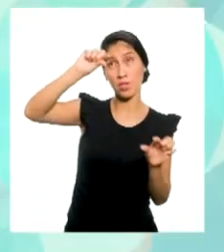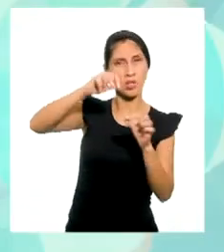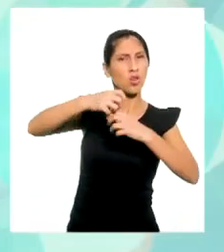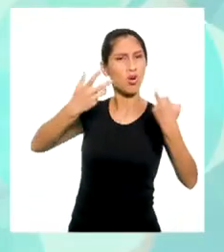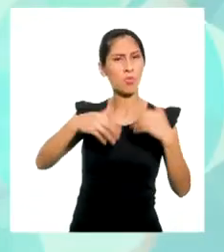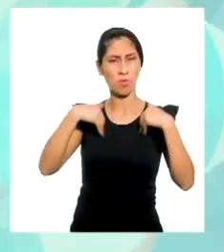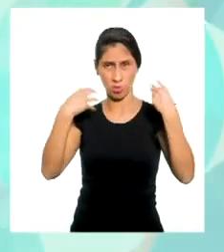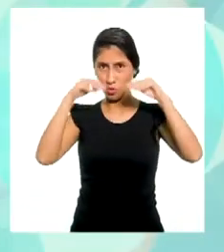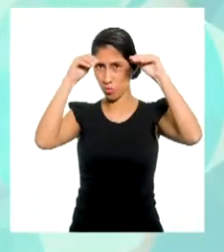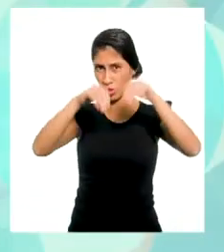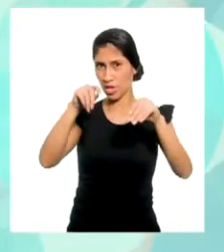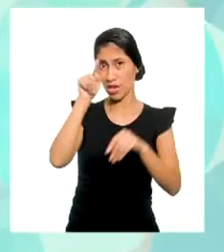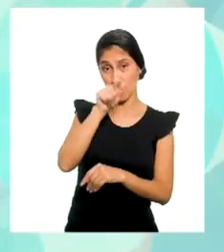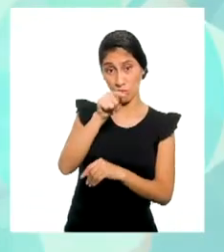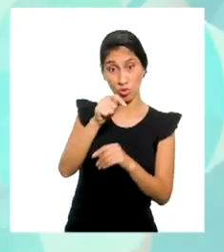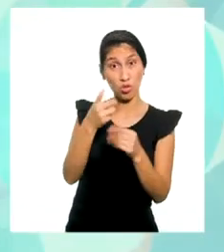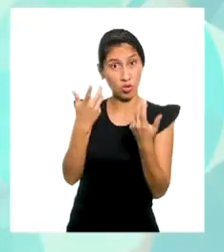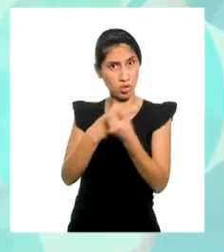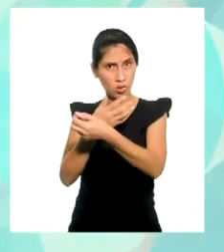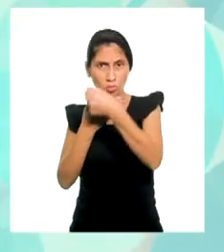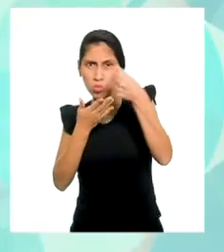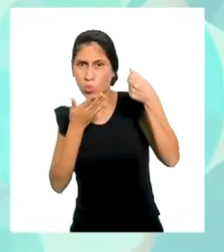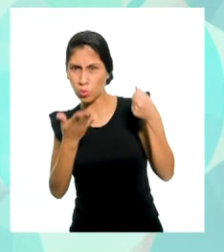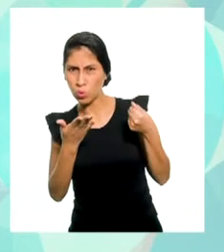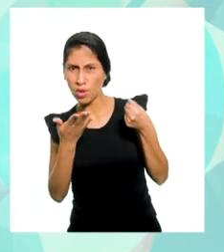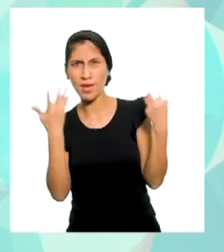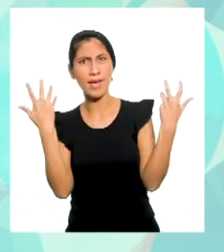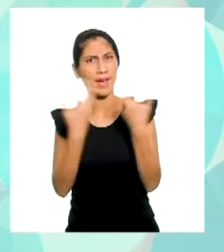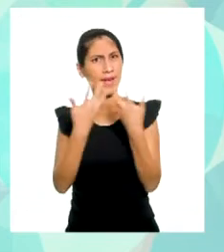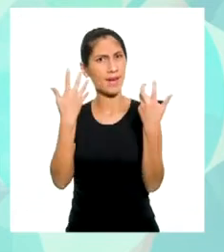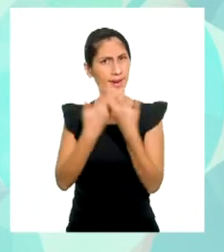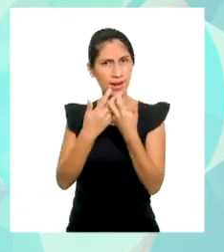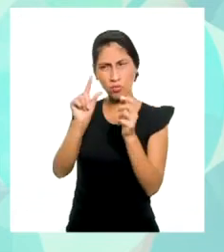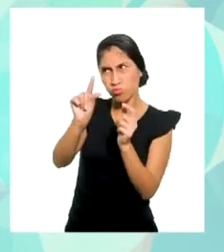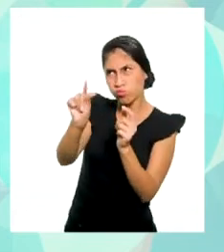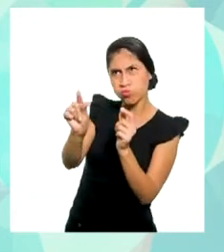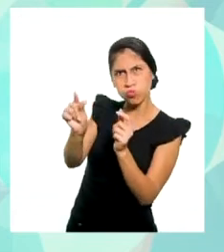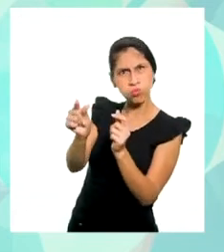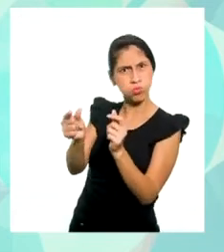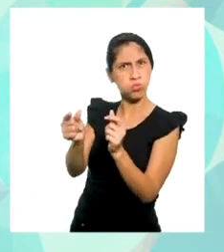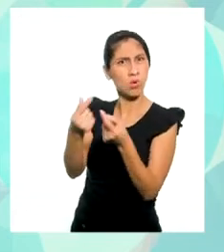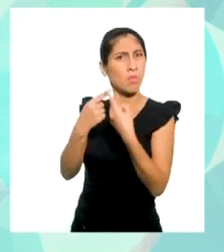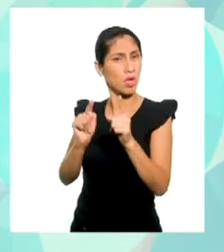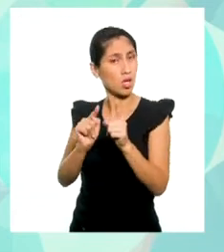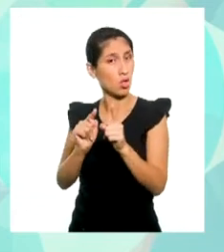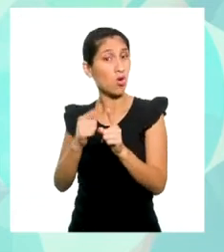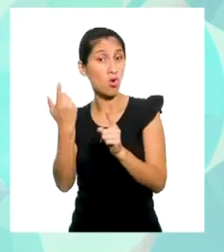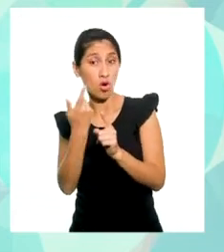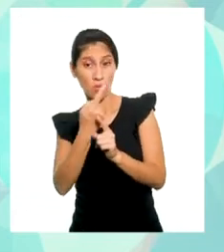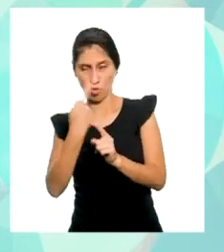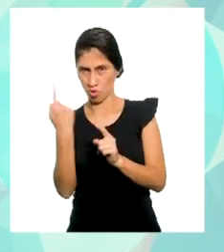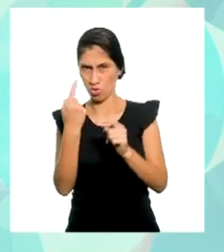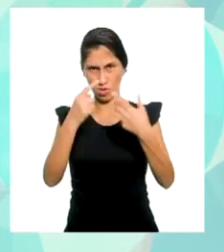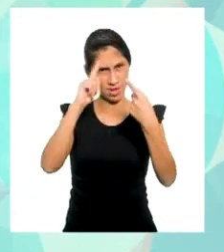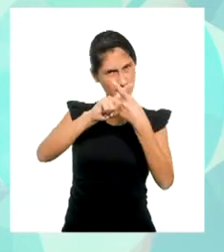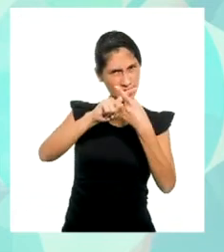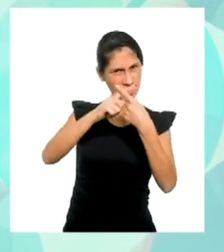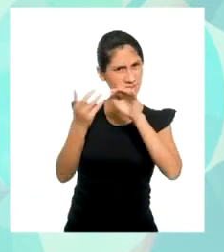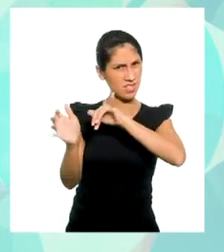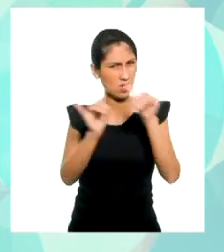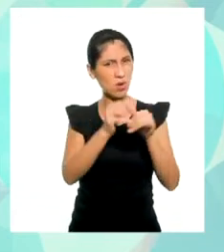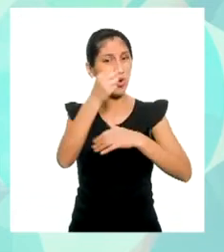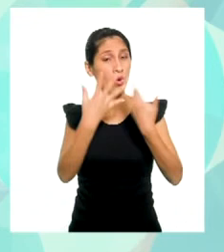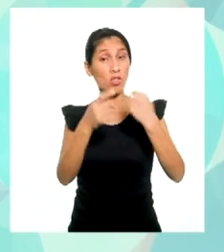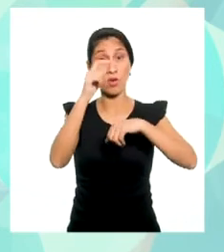podemos ubicar el punto donde el horno llegaría a la temperatura deseada. Nos toca hallar X, que sería